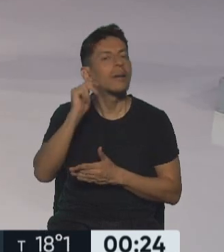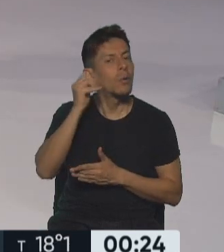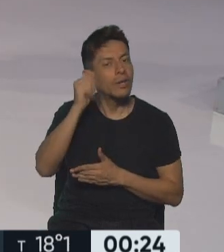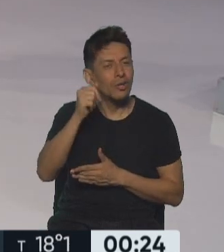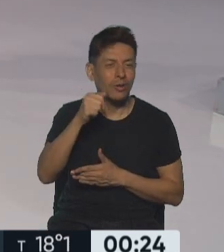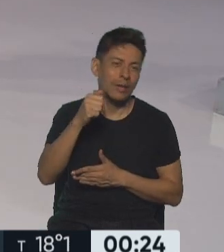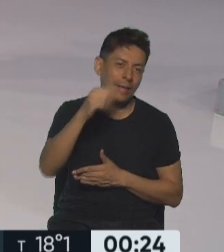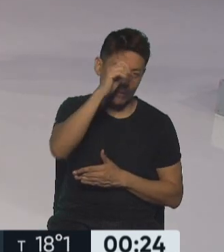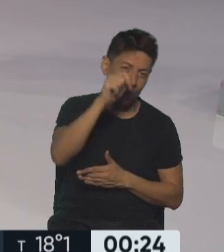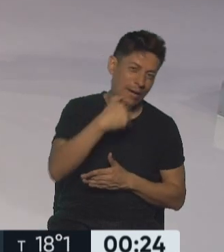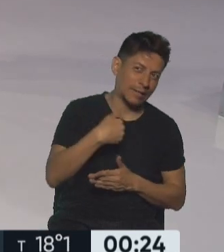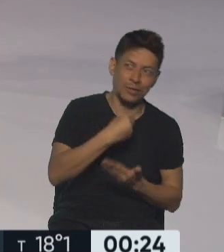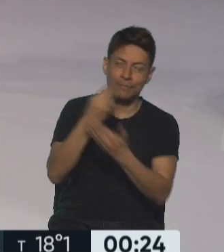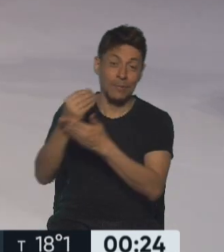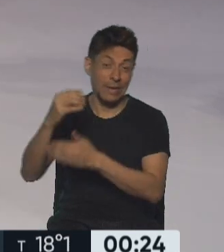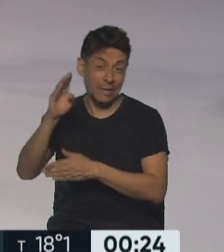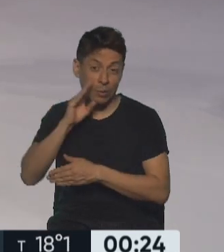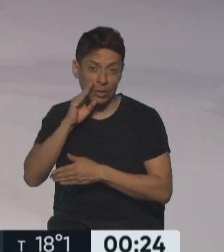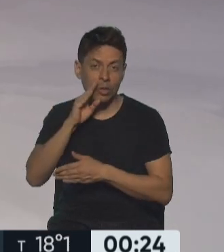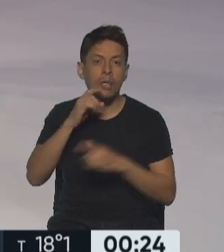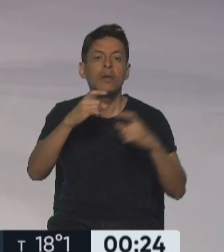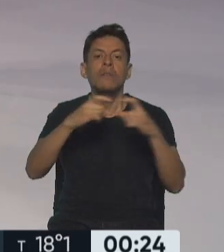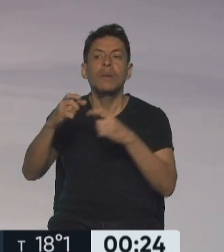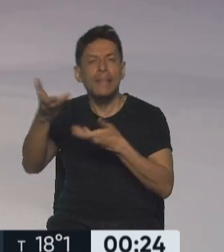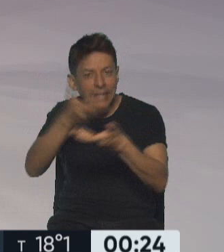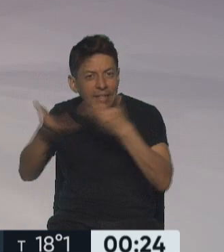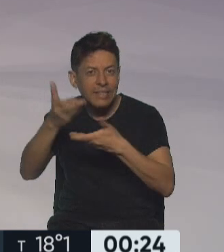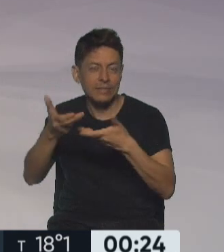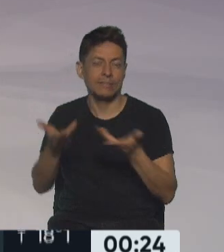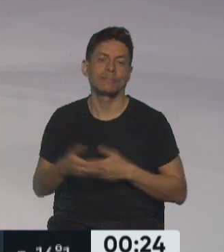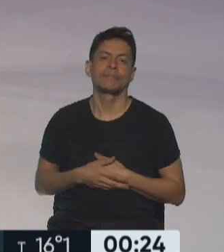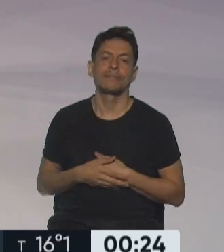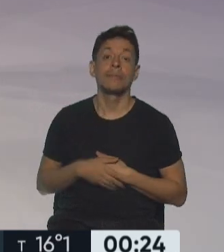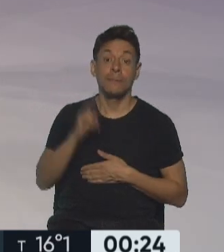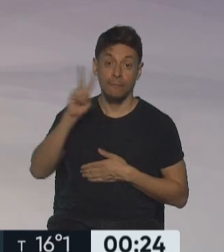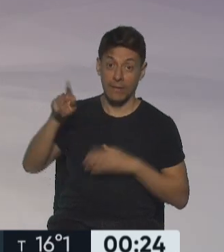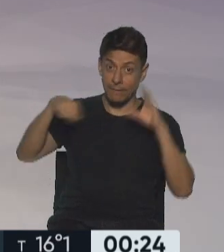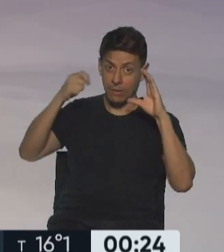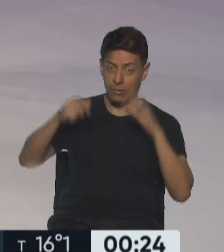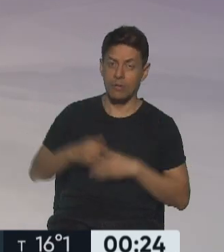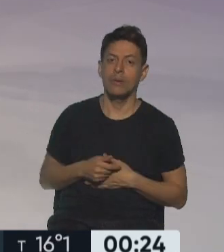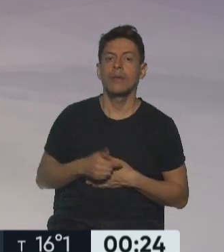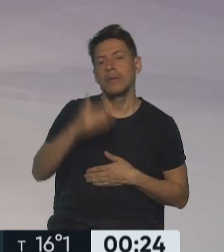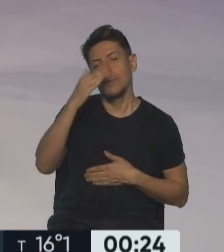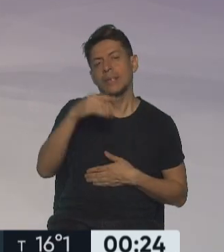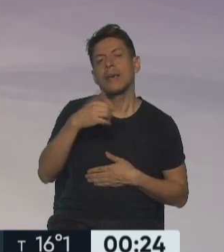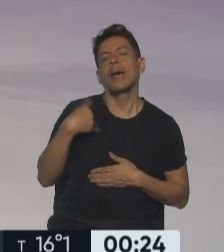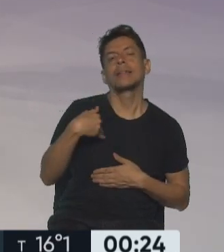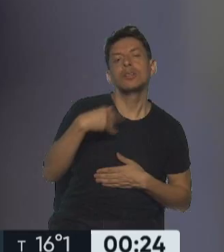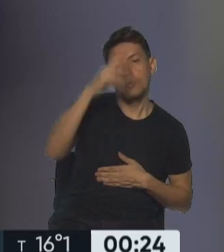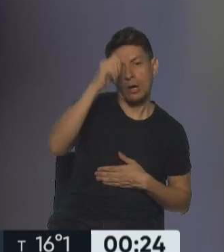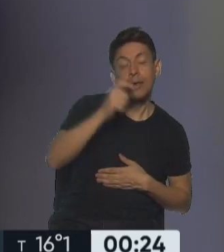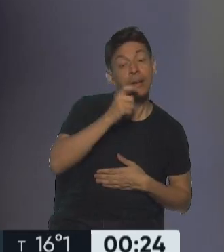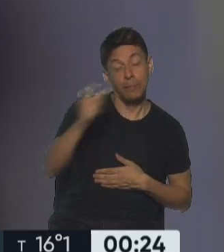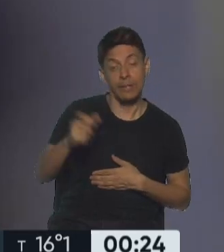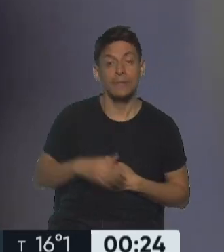Estados Unidos, llenar el álbum de figuritas, intercambiar figuritas. Vamos a ver el video y después la respuesta del embajador argentino de Nueva York. En